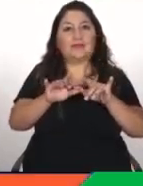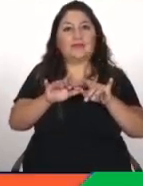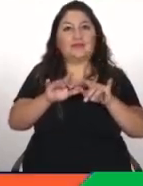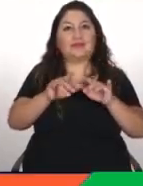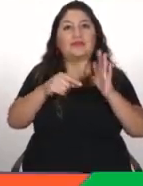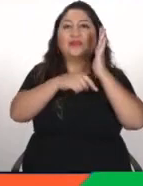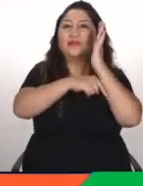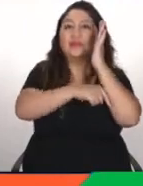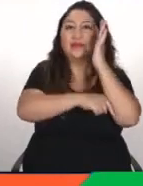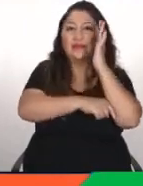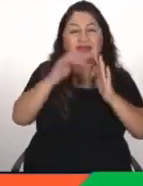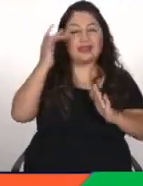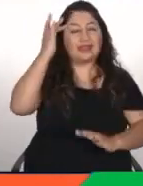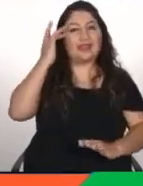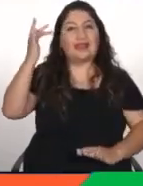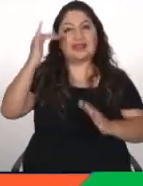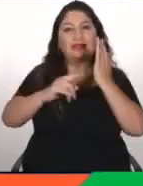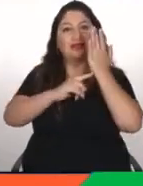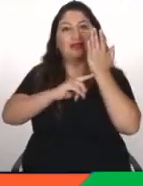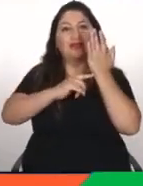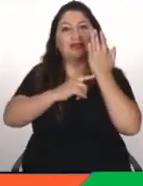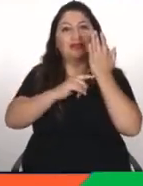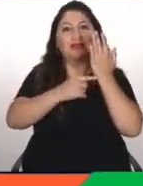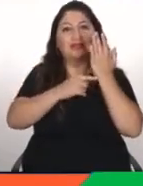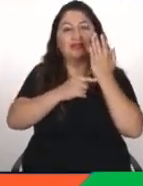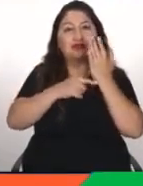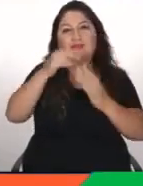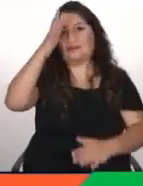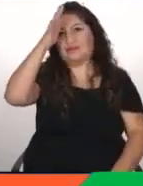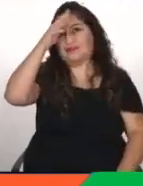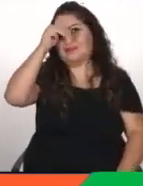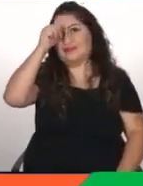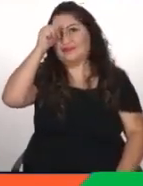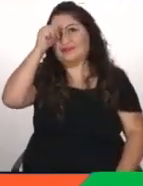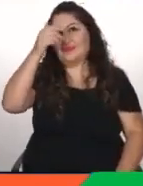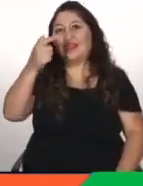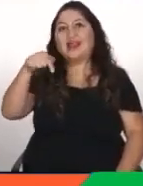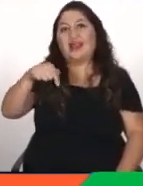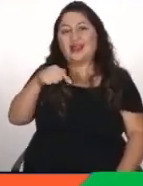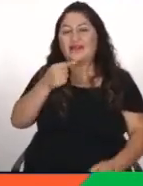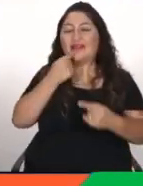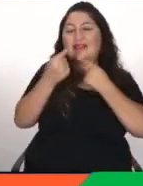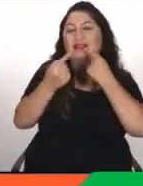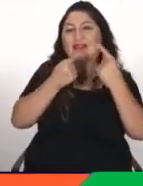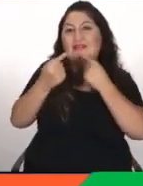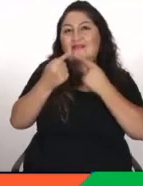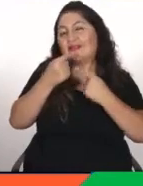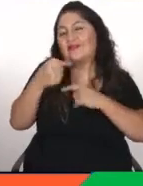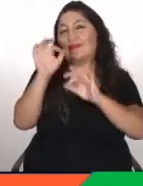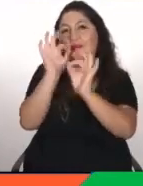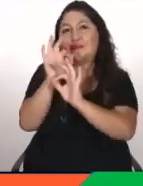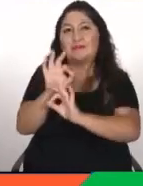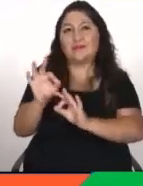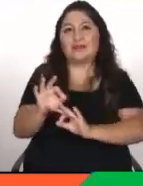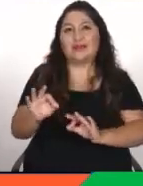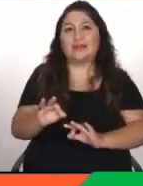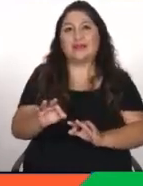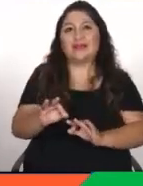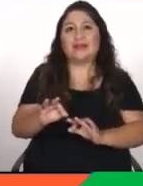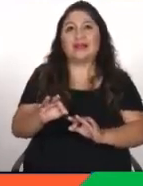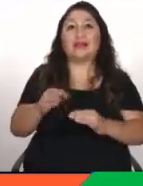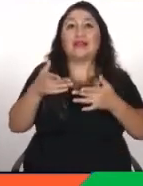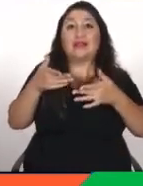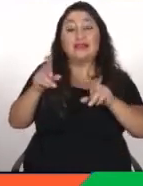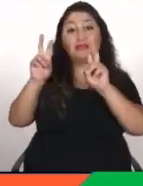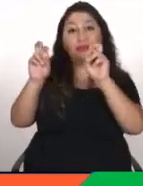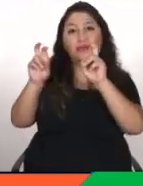artificial y también me enamoró y creo que ahora en esta entrevista volvemos a entrar a ello y nada, pues al final es un tema